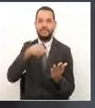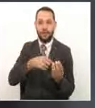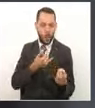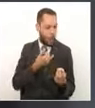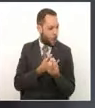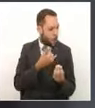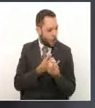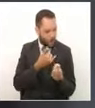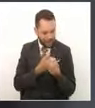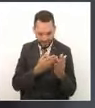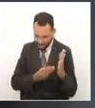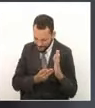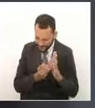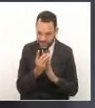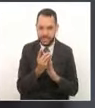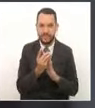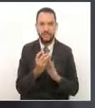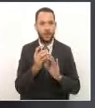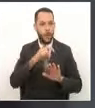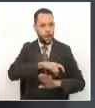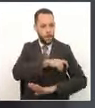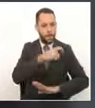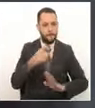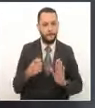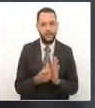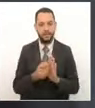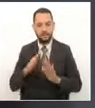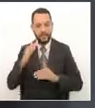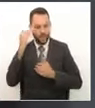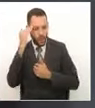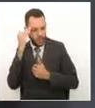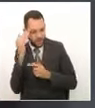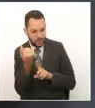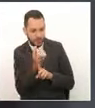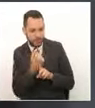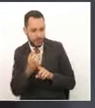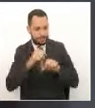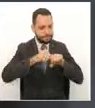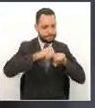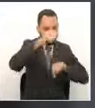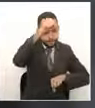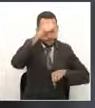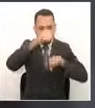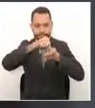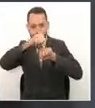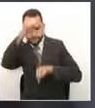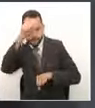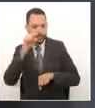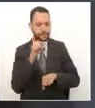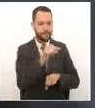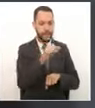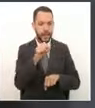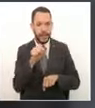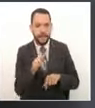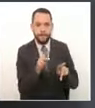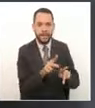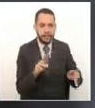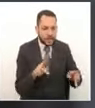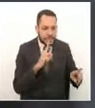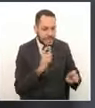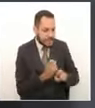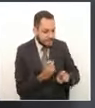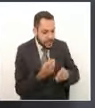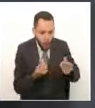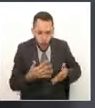desarrollo y esa conciencia social y de mirada a la población más vulnerable que es la conciencia